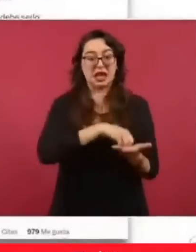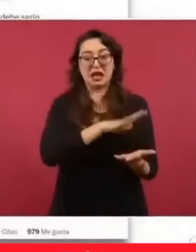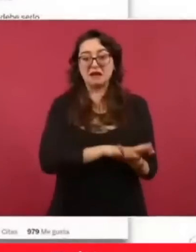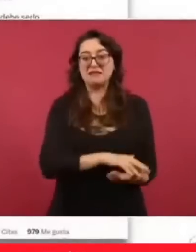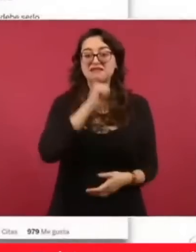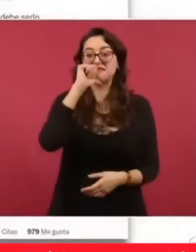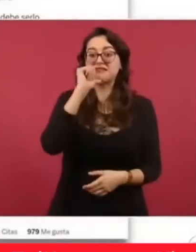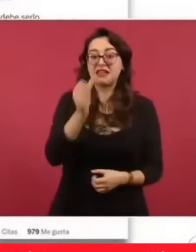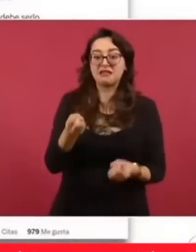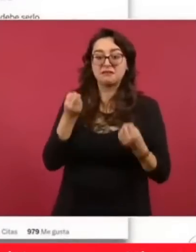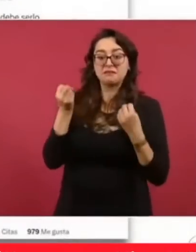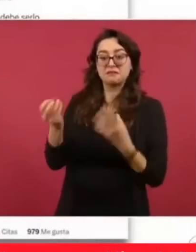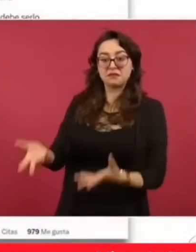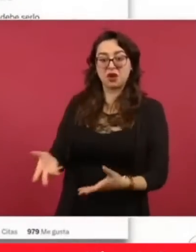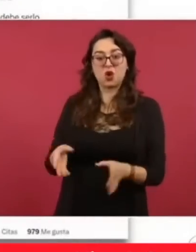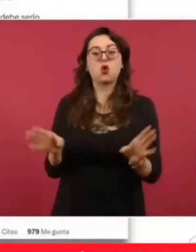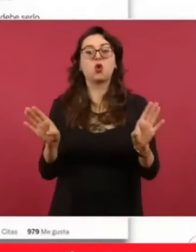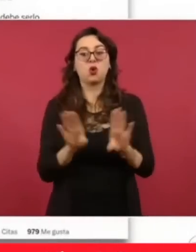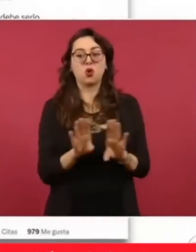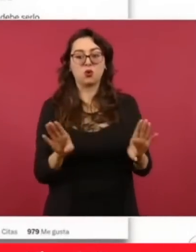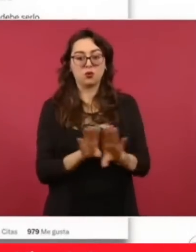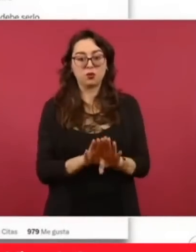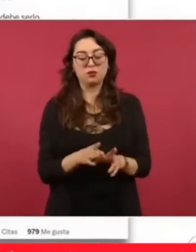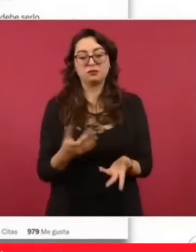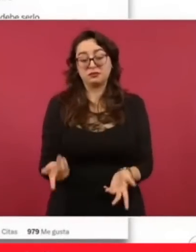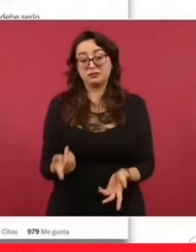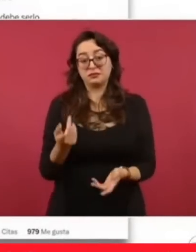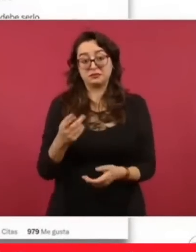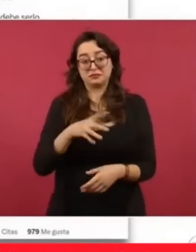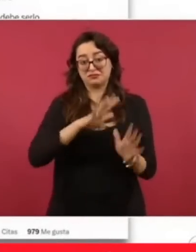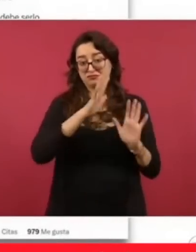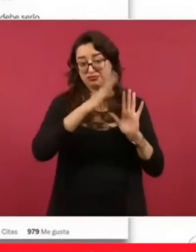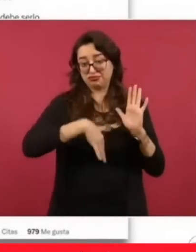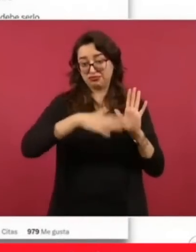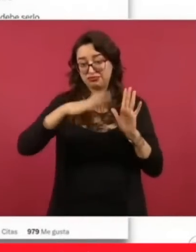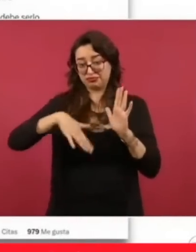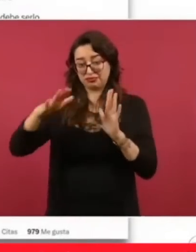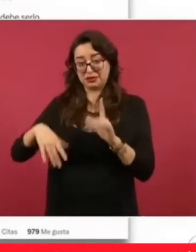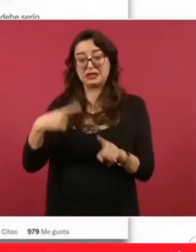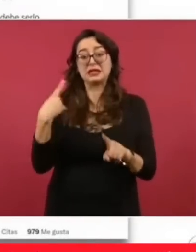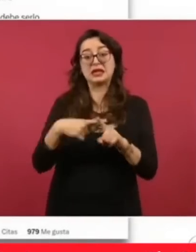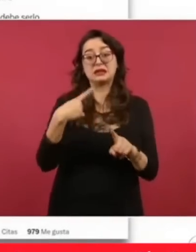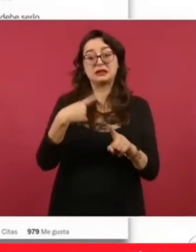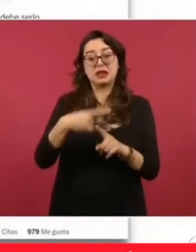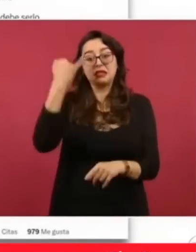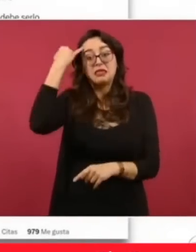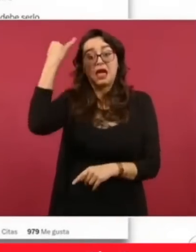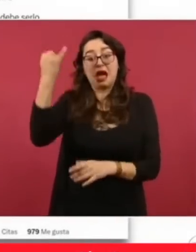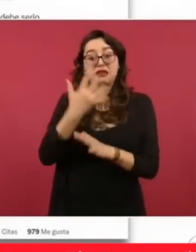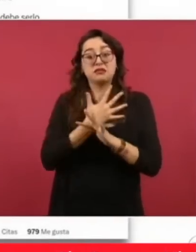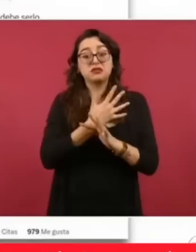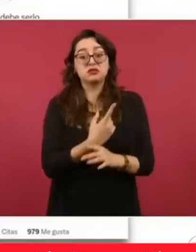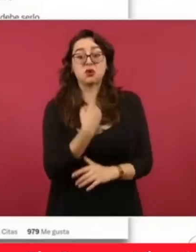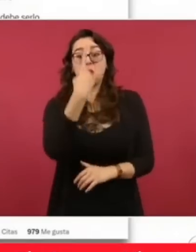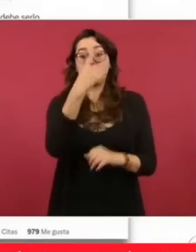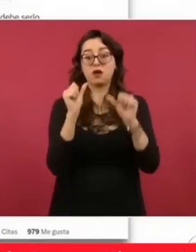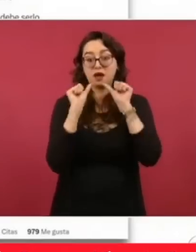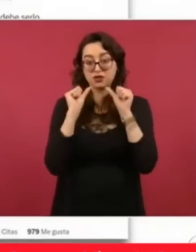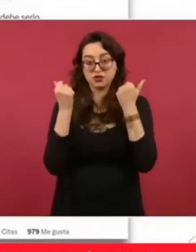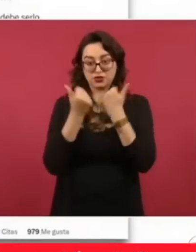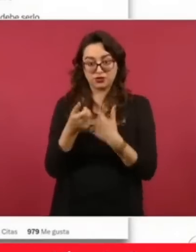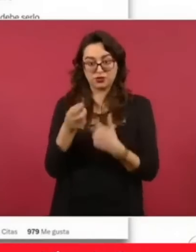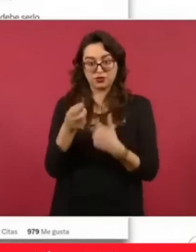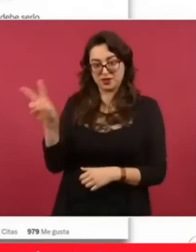La fuente de esta nota a ocho columnas es una asociación que dice tener